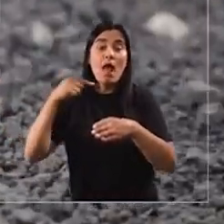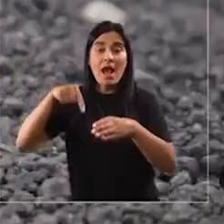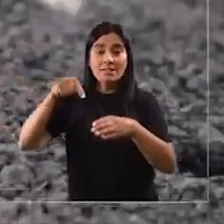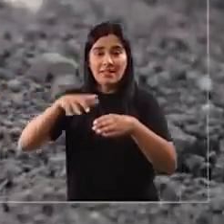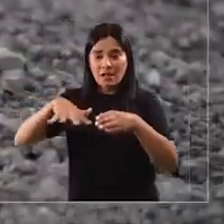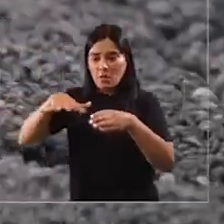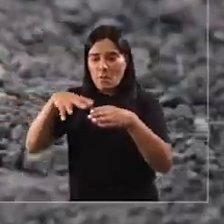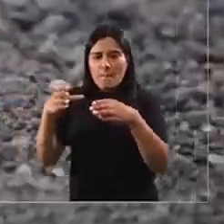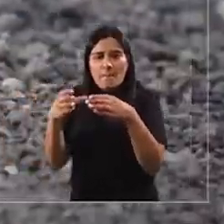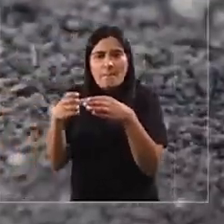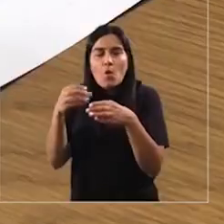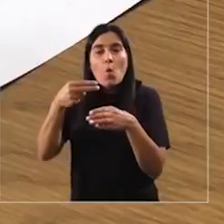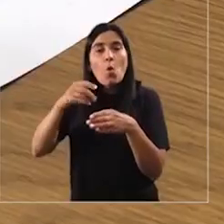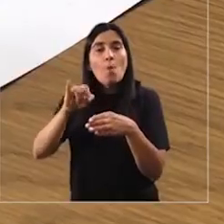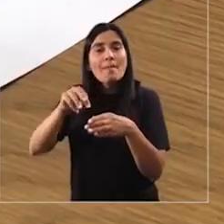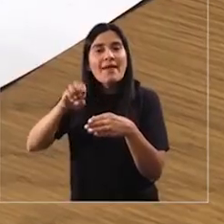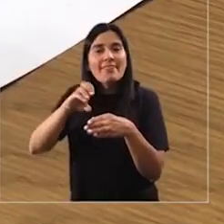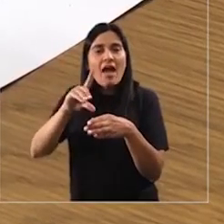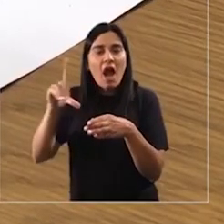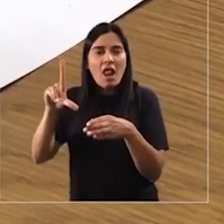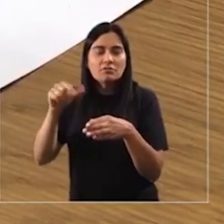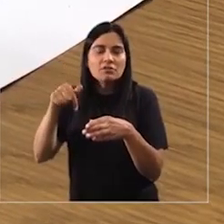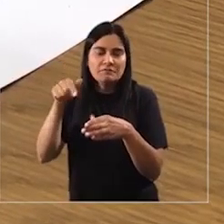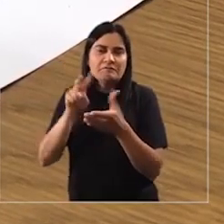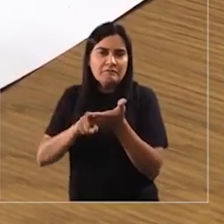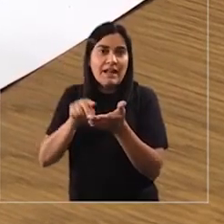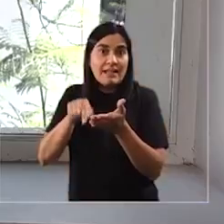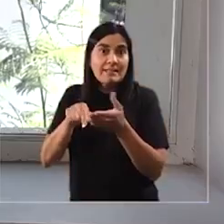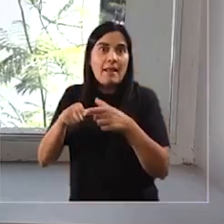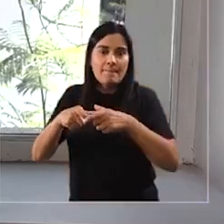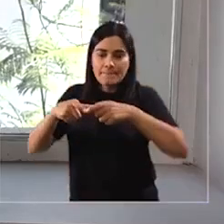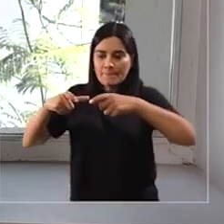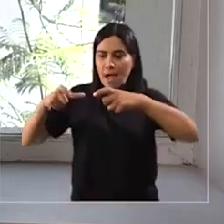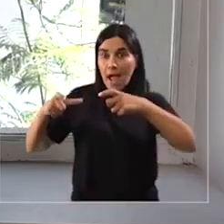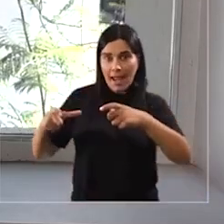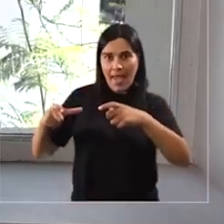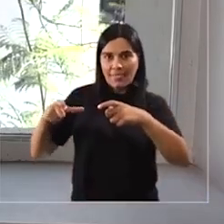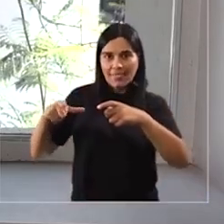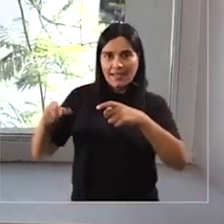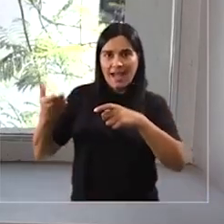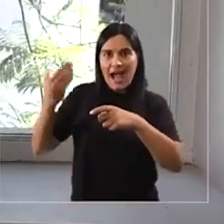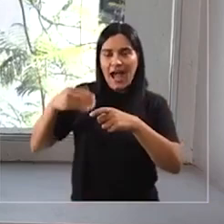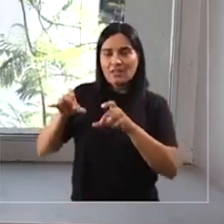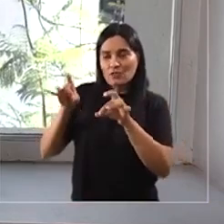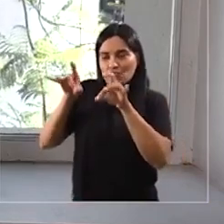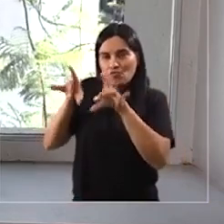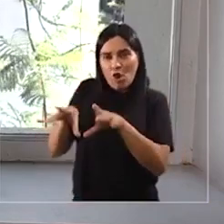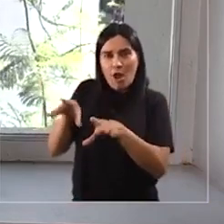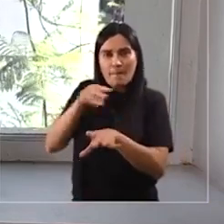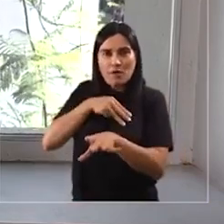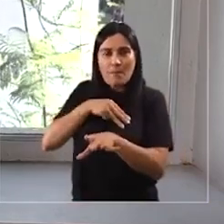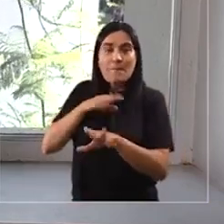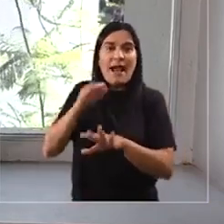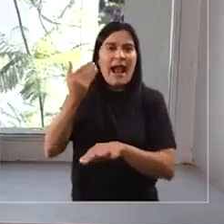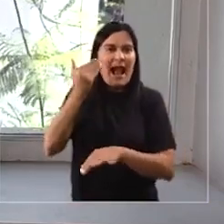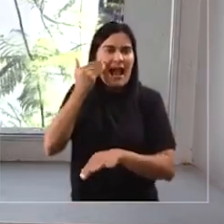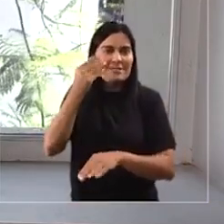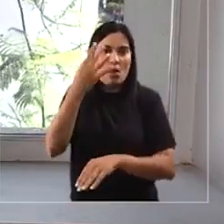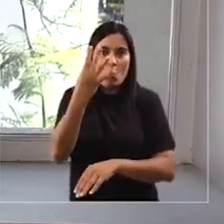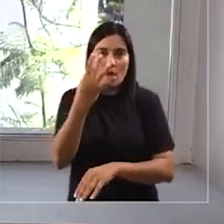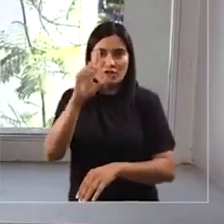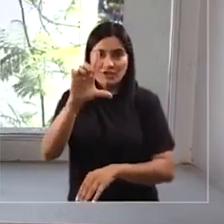El humedal de Quilicura es uno de humedales, si no me equivoco, es el más grande que había sido declarado en la región metropolitana. Son casi